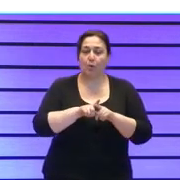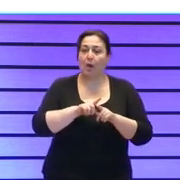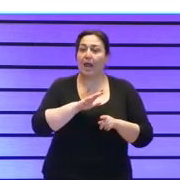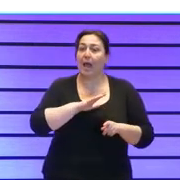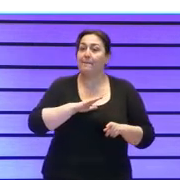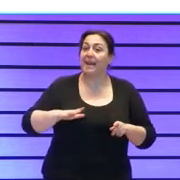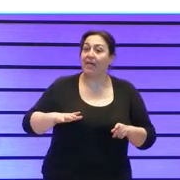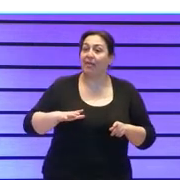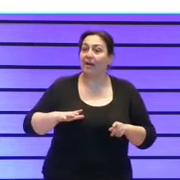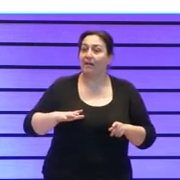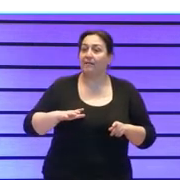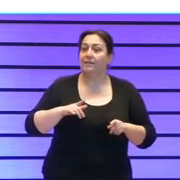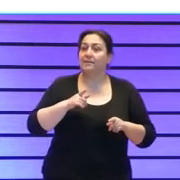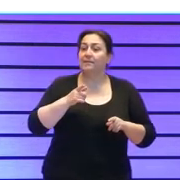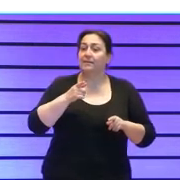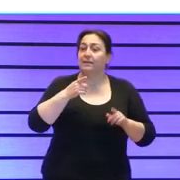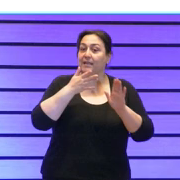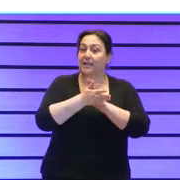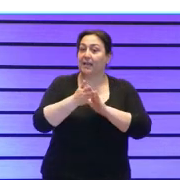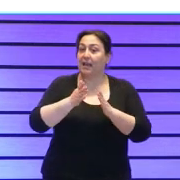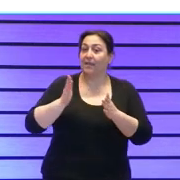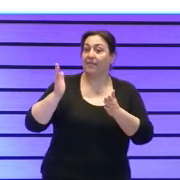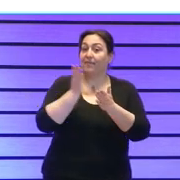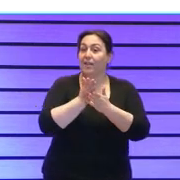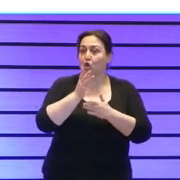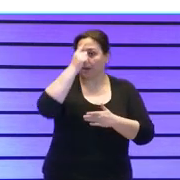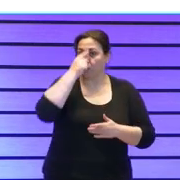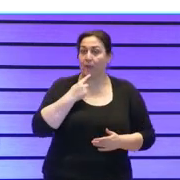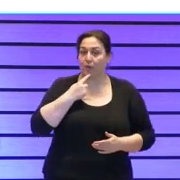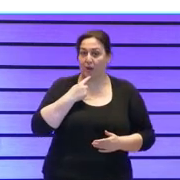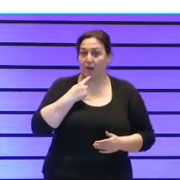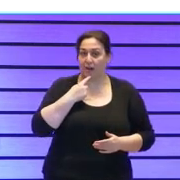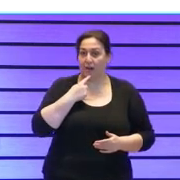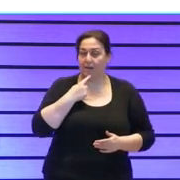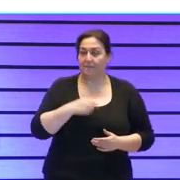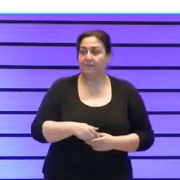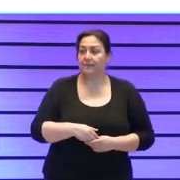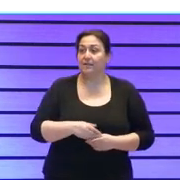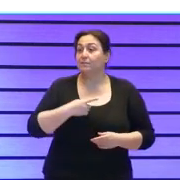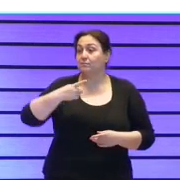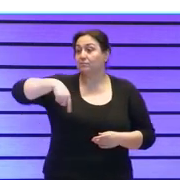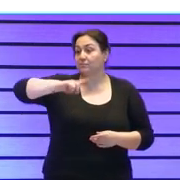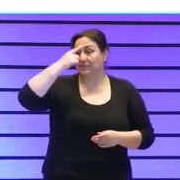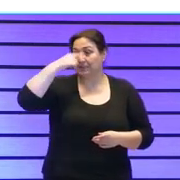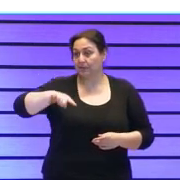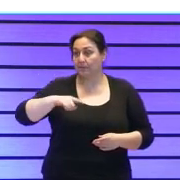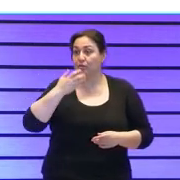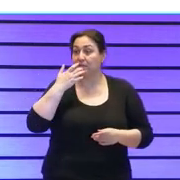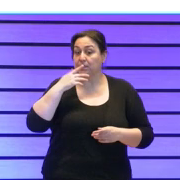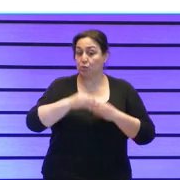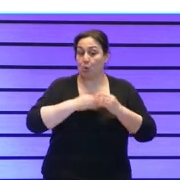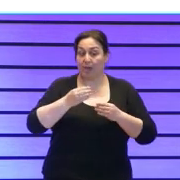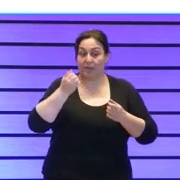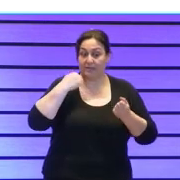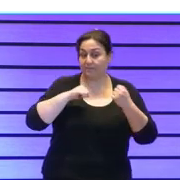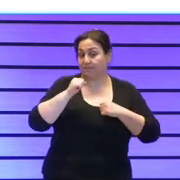perdón el daño reputacional sabemos que cualquier mala praxis que